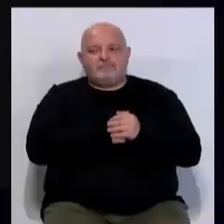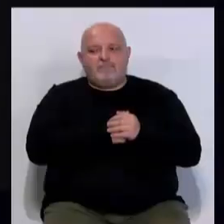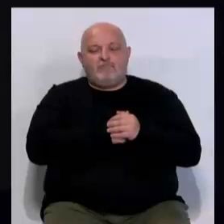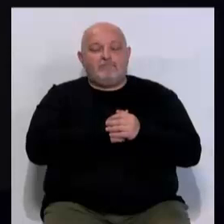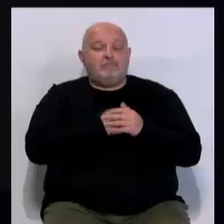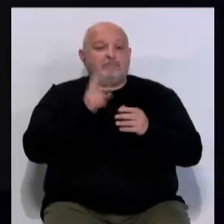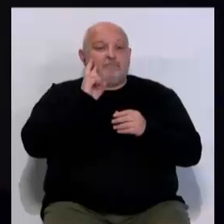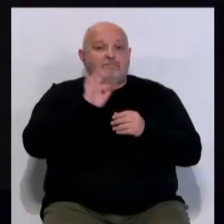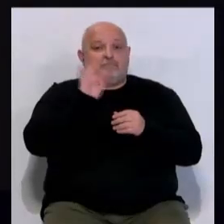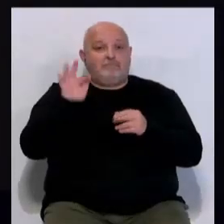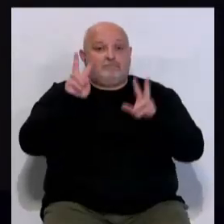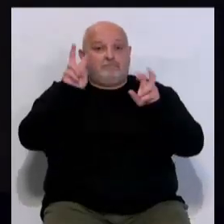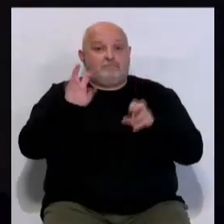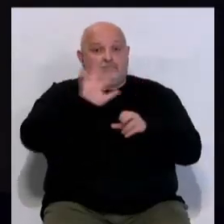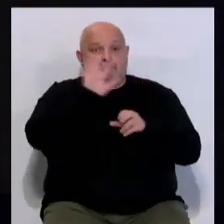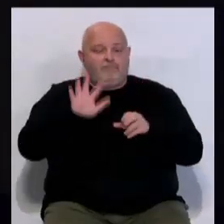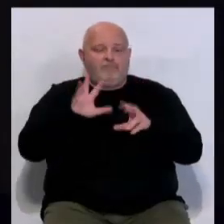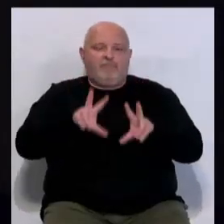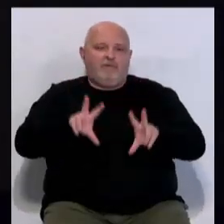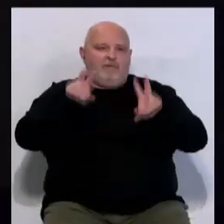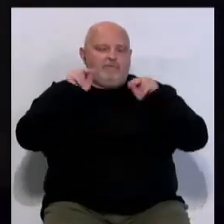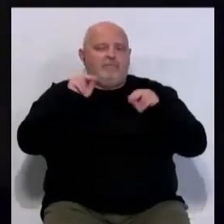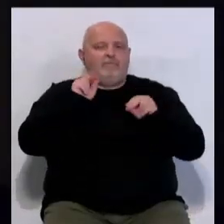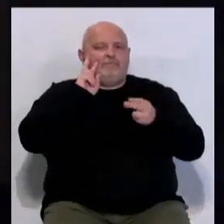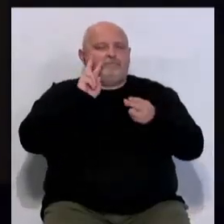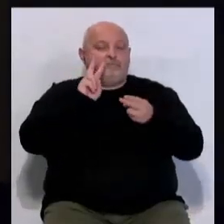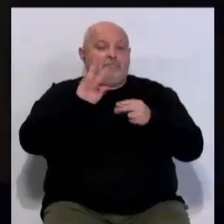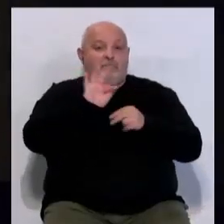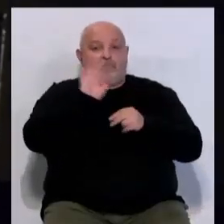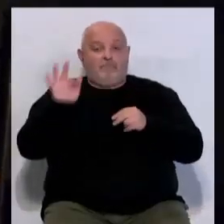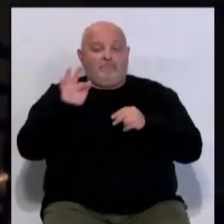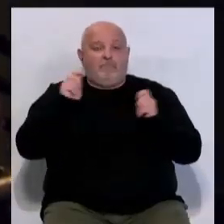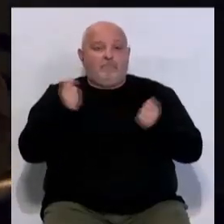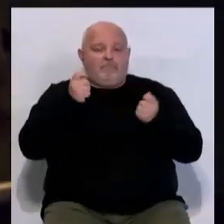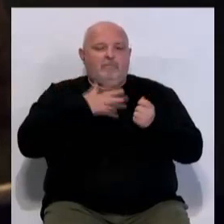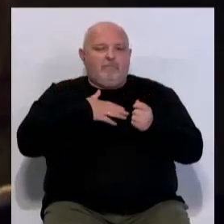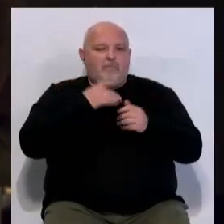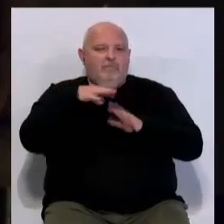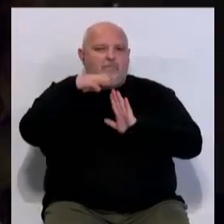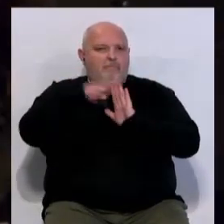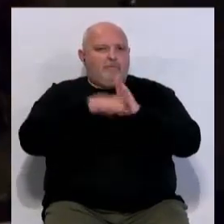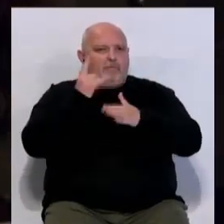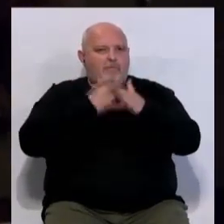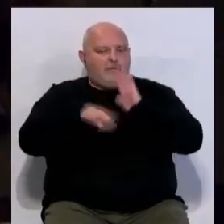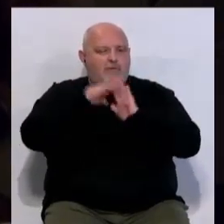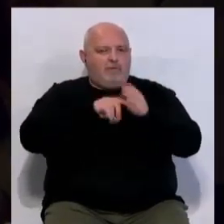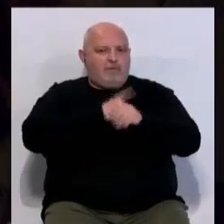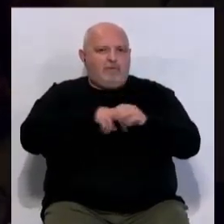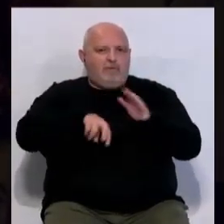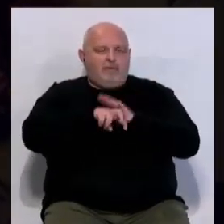Y se quedan con estas imágenes esto es todo por el momento ya saben que después de la publicidad se quedan con el submarino